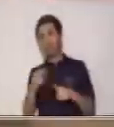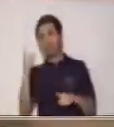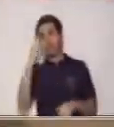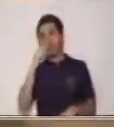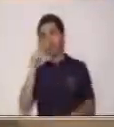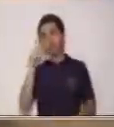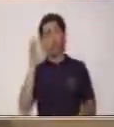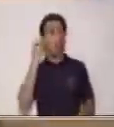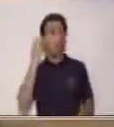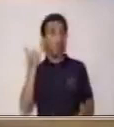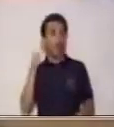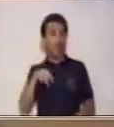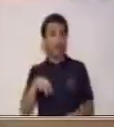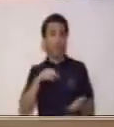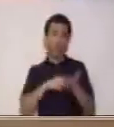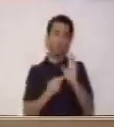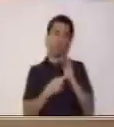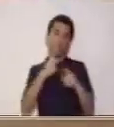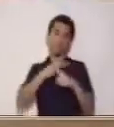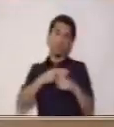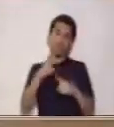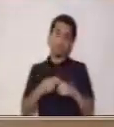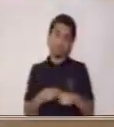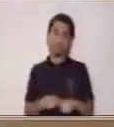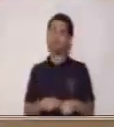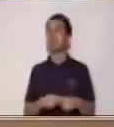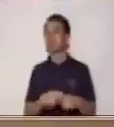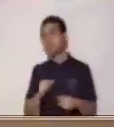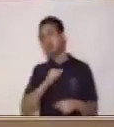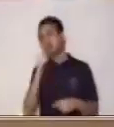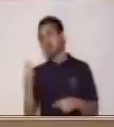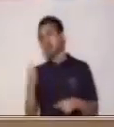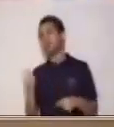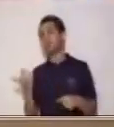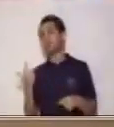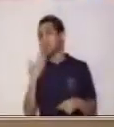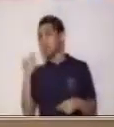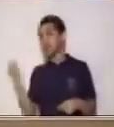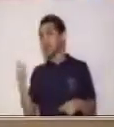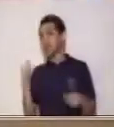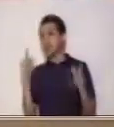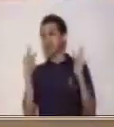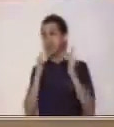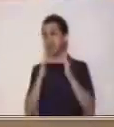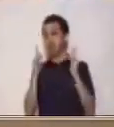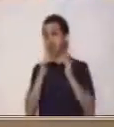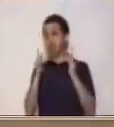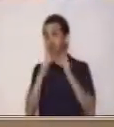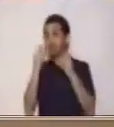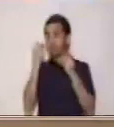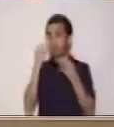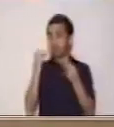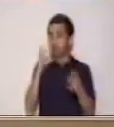recordar siempre que veamos el producto. Y algo muy importante, la información del contacto. Te vuelvo a